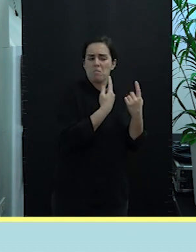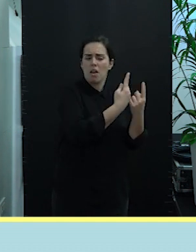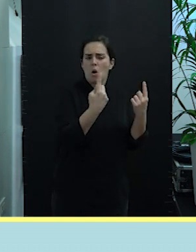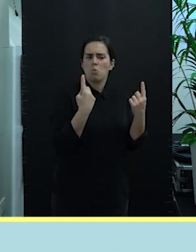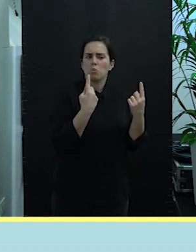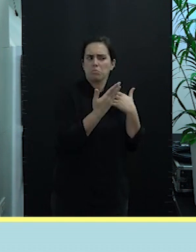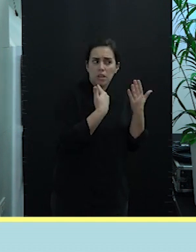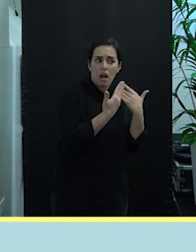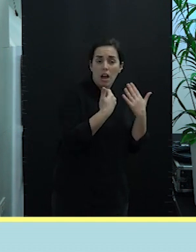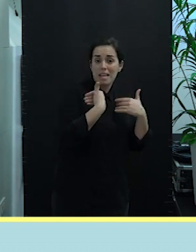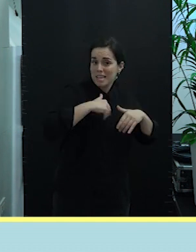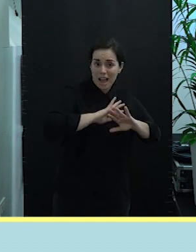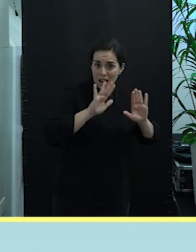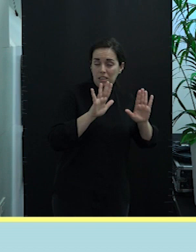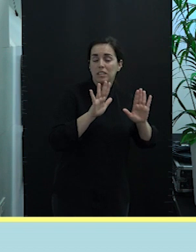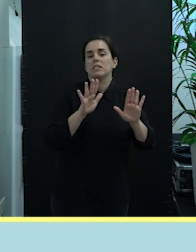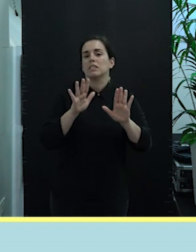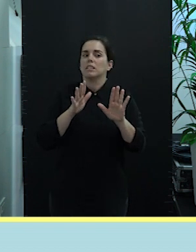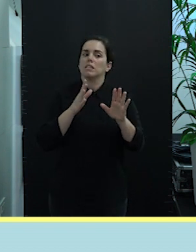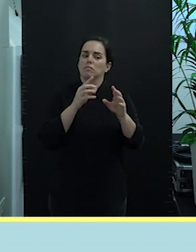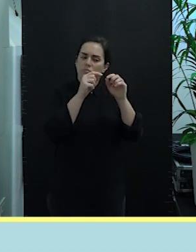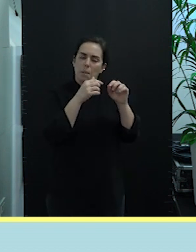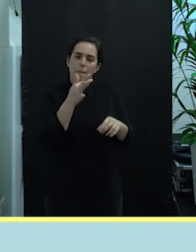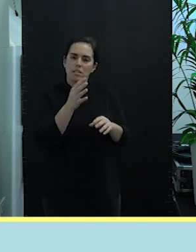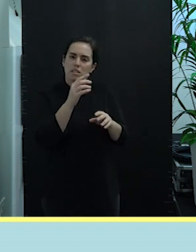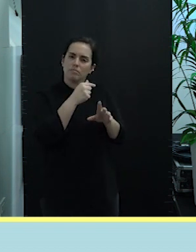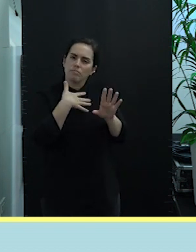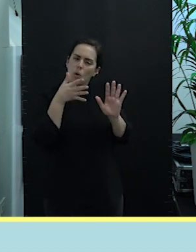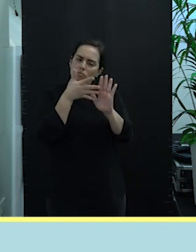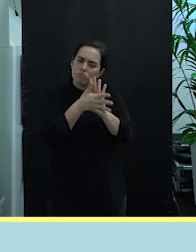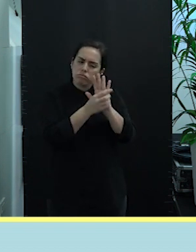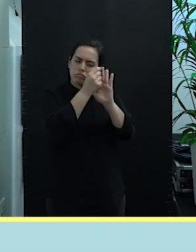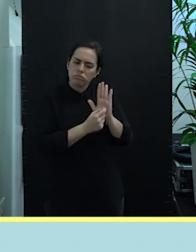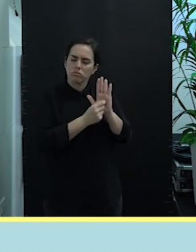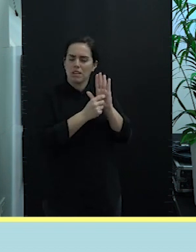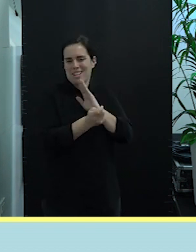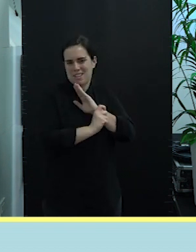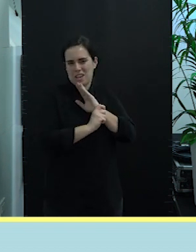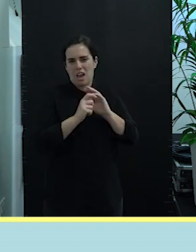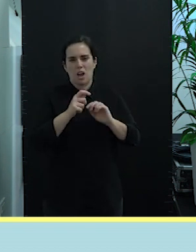uno de ustedes y definimos un poco la estrategia del turismo marinero en cada una de las cofradías,